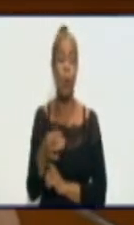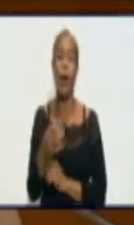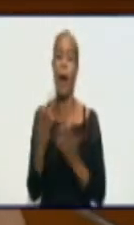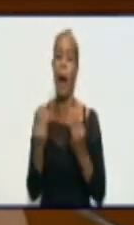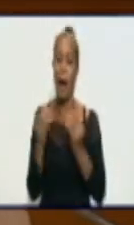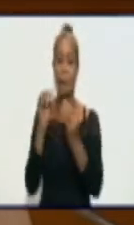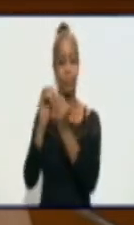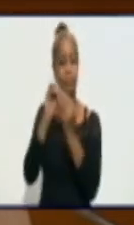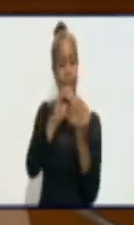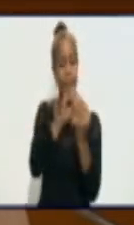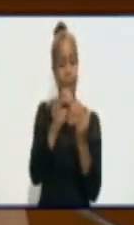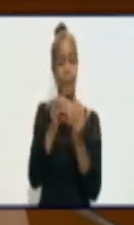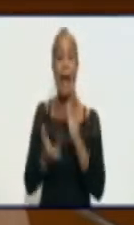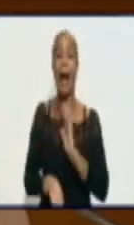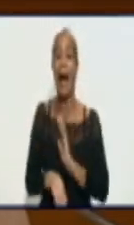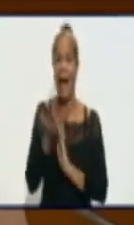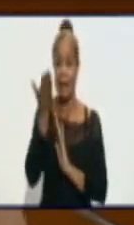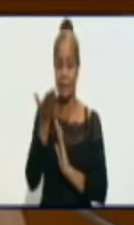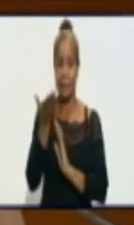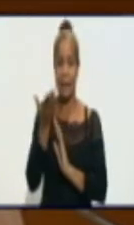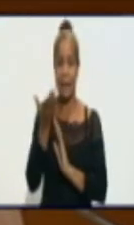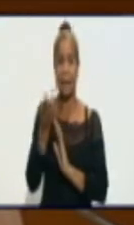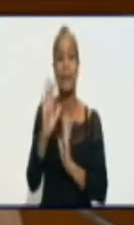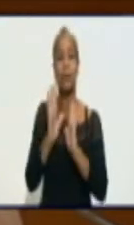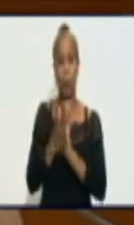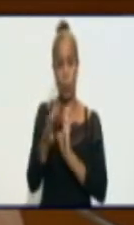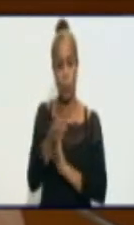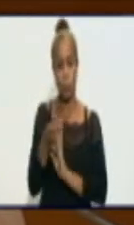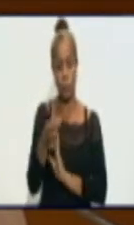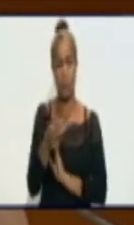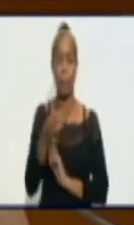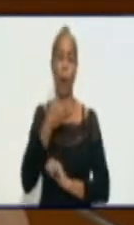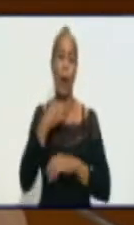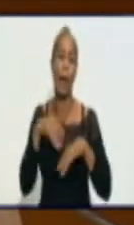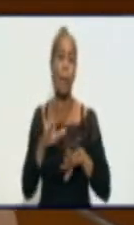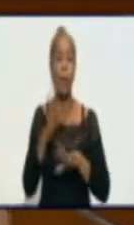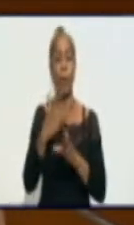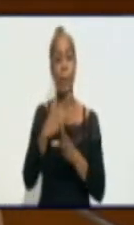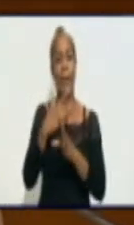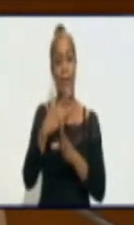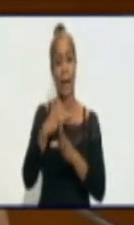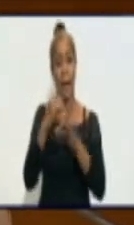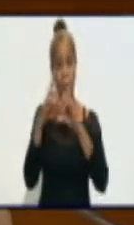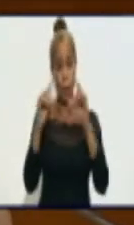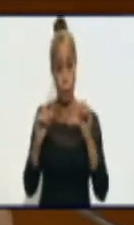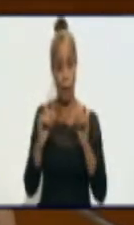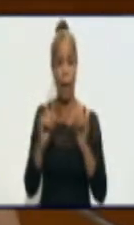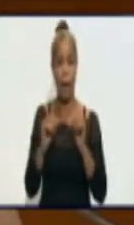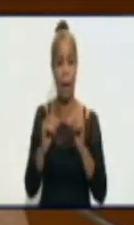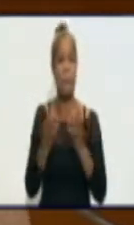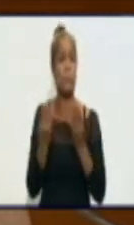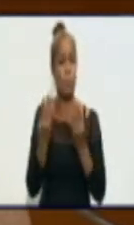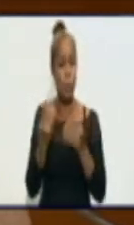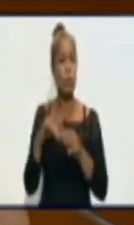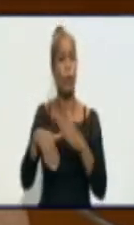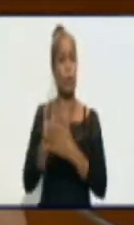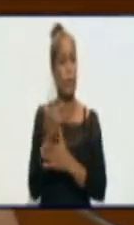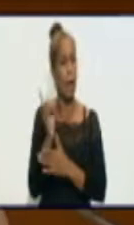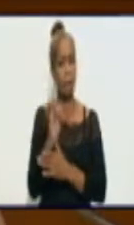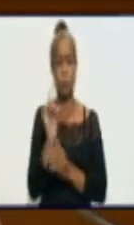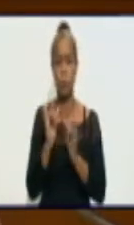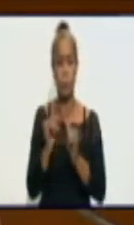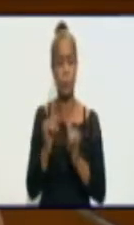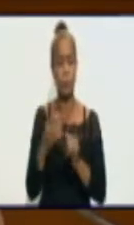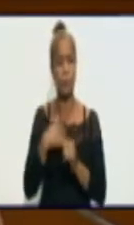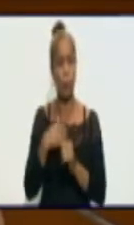todo el territorio de Granma. virus. Municipios, por ejemplo, como Medialuna, que se pasó largo periodo sin reportar casos y vemos